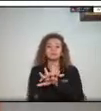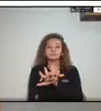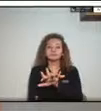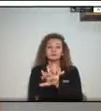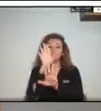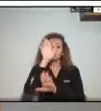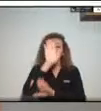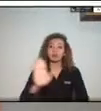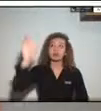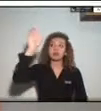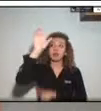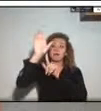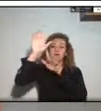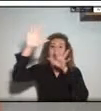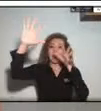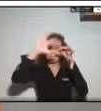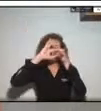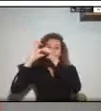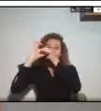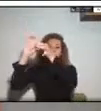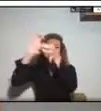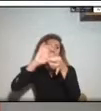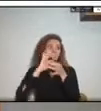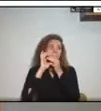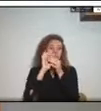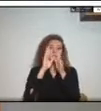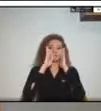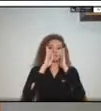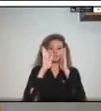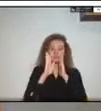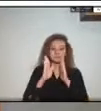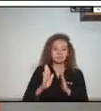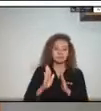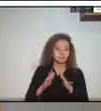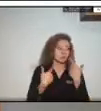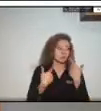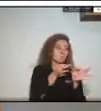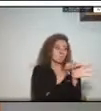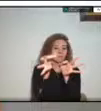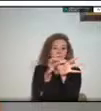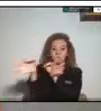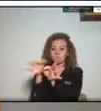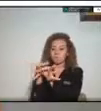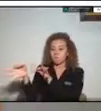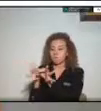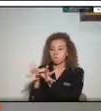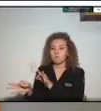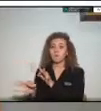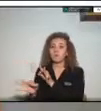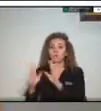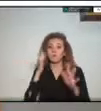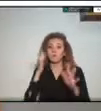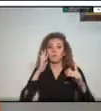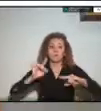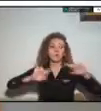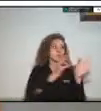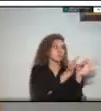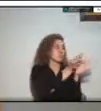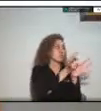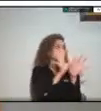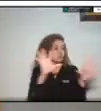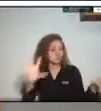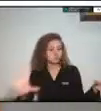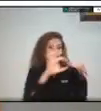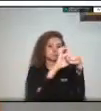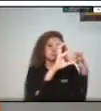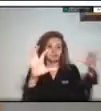como coordinador con cada uno de sus municipios con sus coordinadores municipales así tal cual como está en línea la autoridad